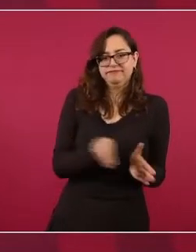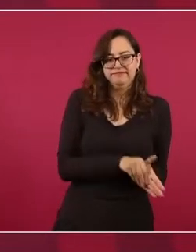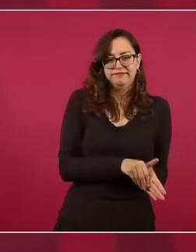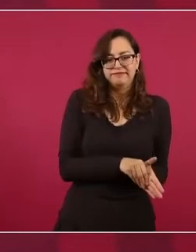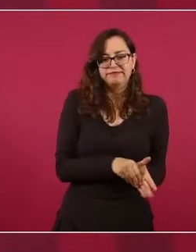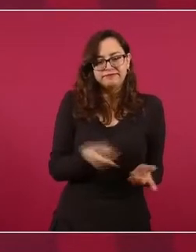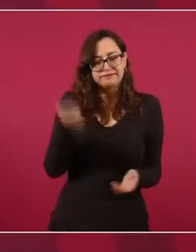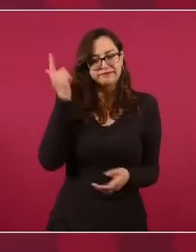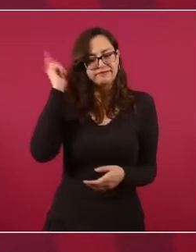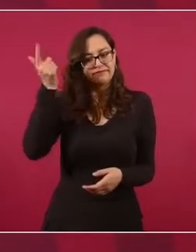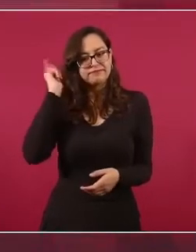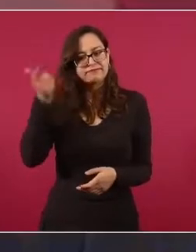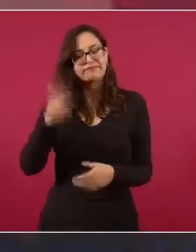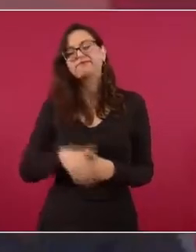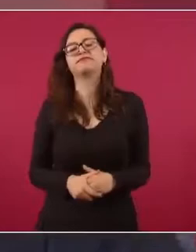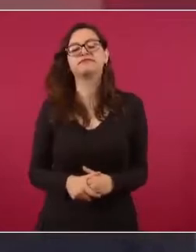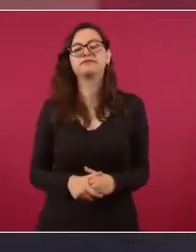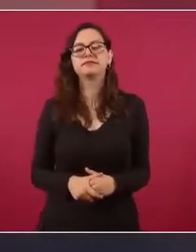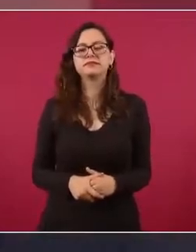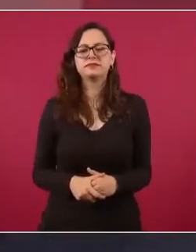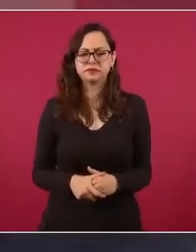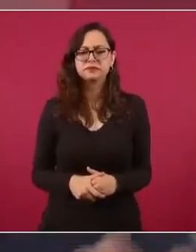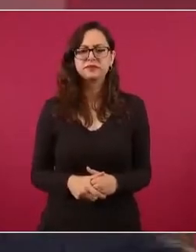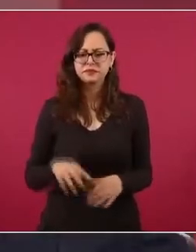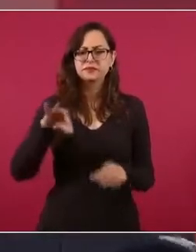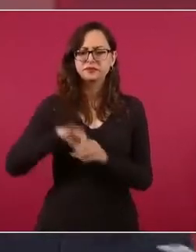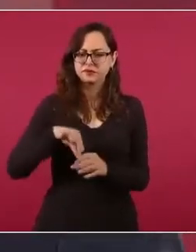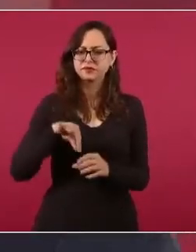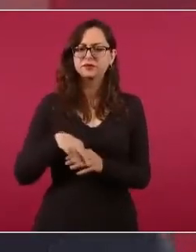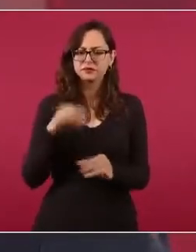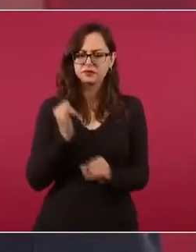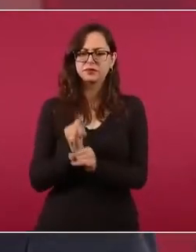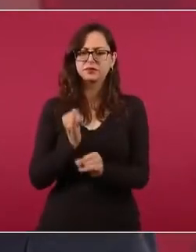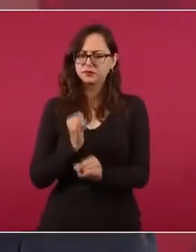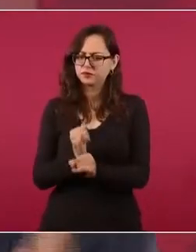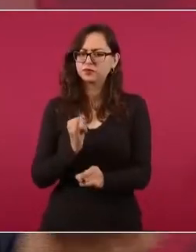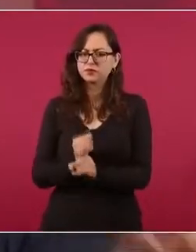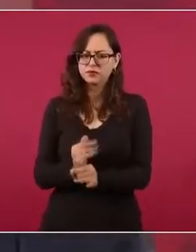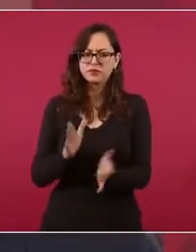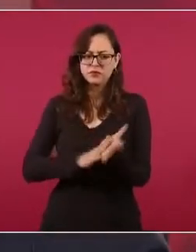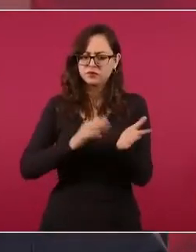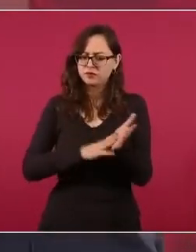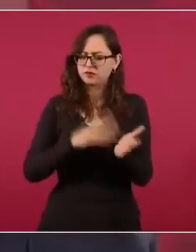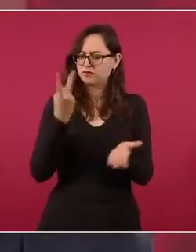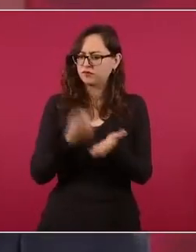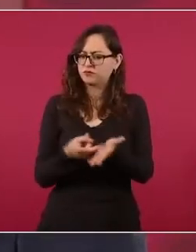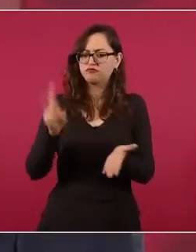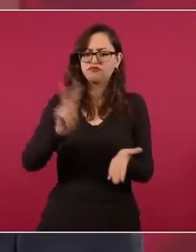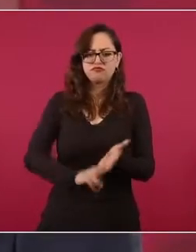Sí, sí, voto electrónico, o sea, igual, porque funciona,